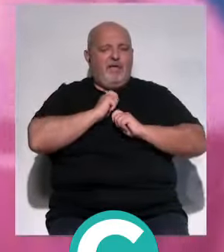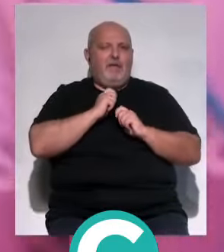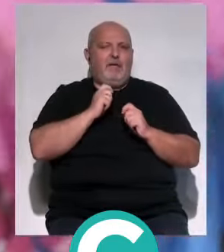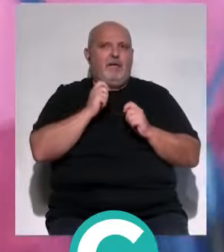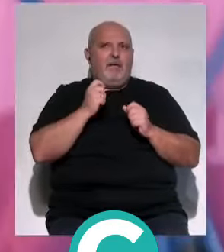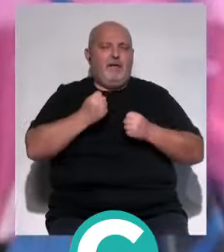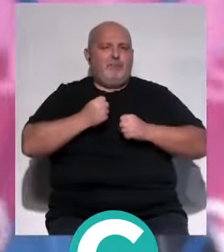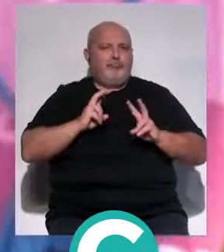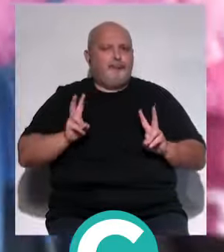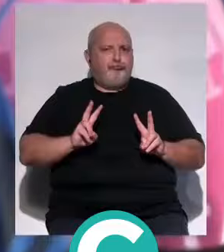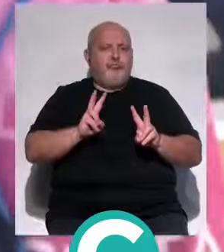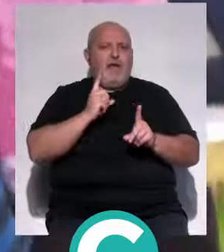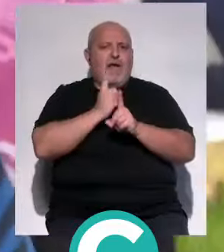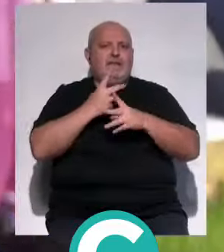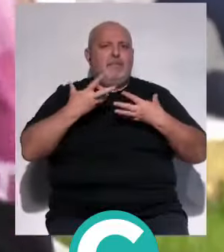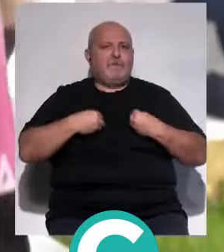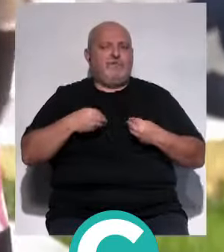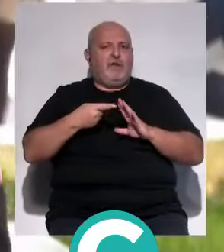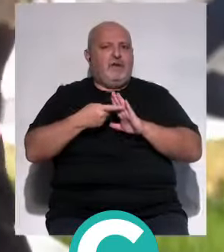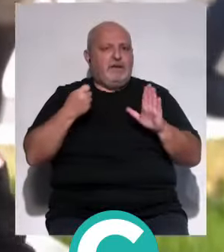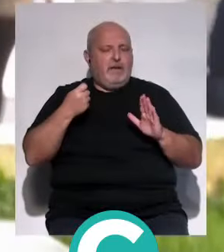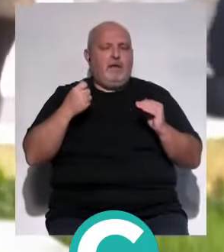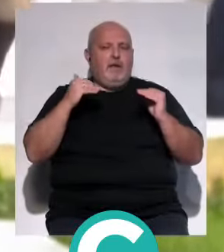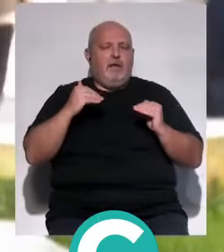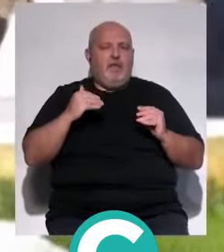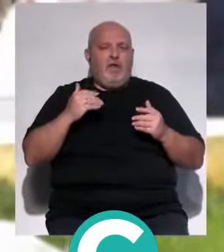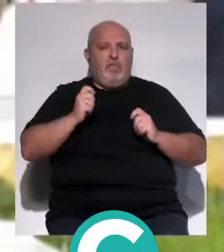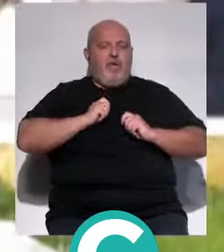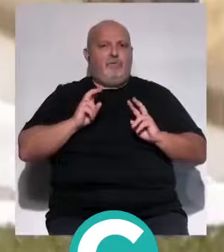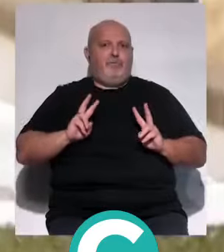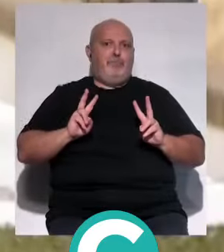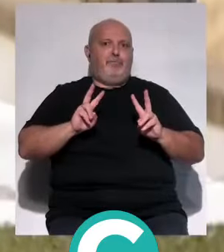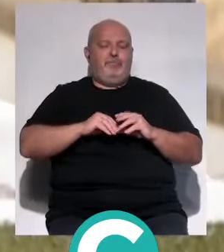puede dar mucha energía, es antidepresivo, también estas personas están bajitas de ánimo.